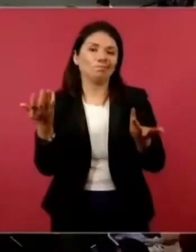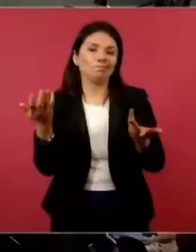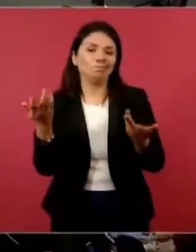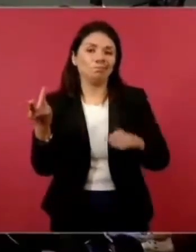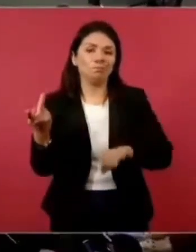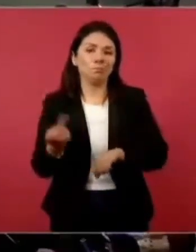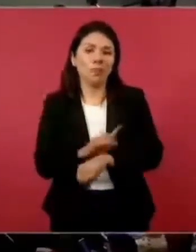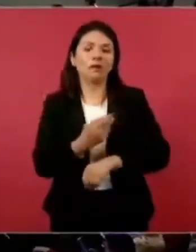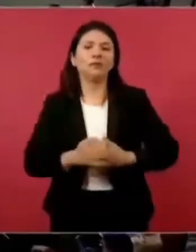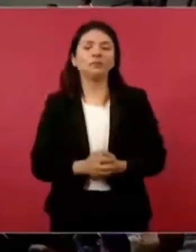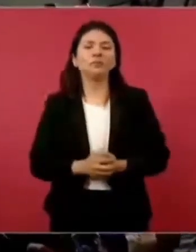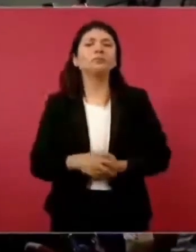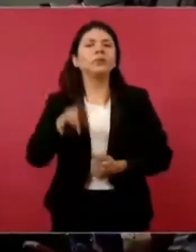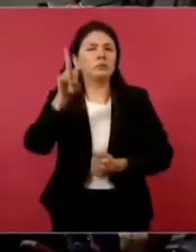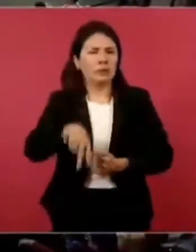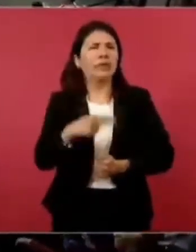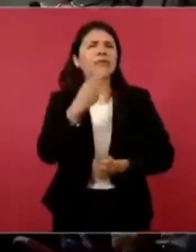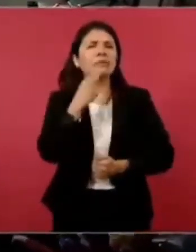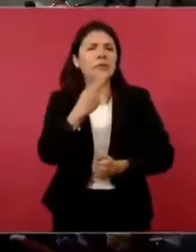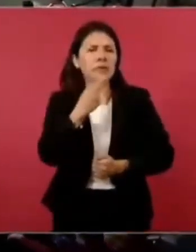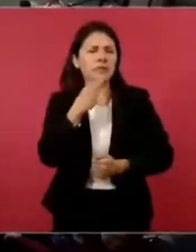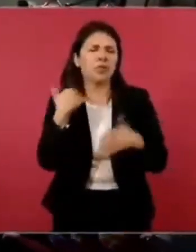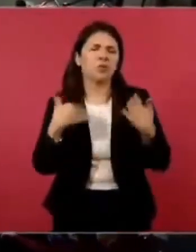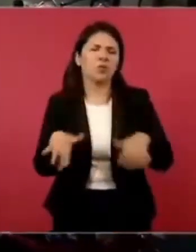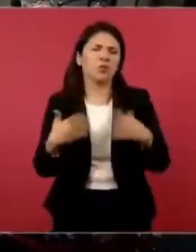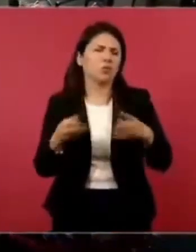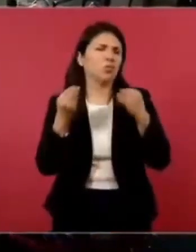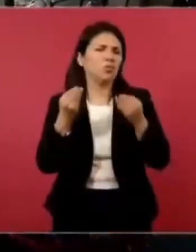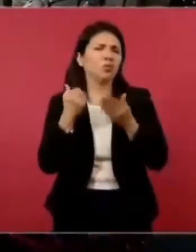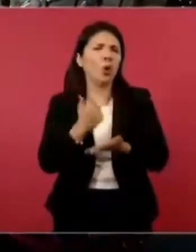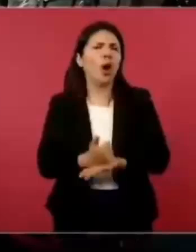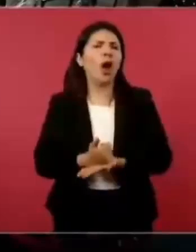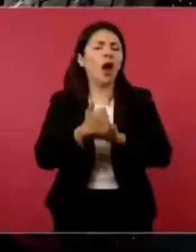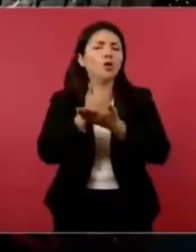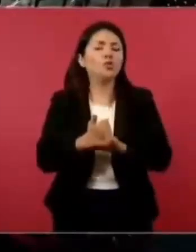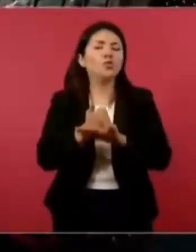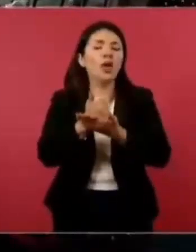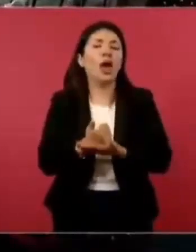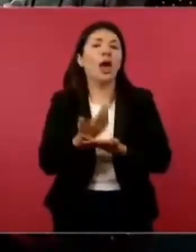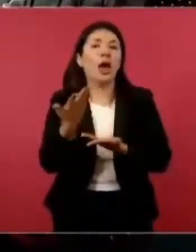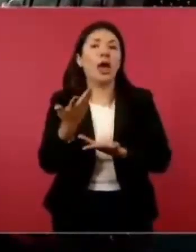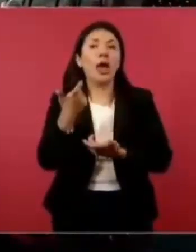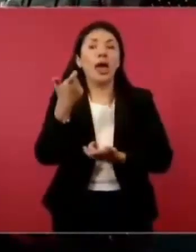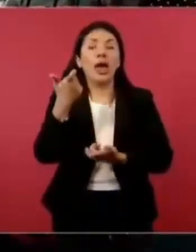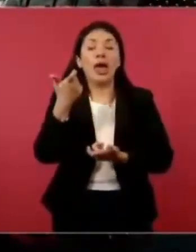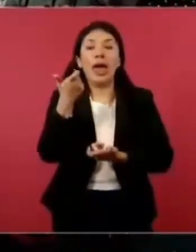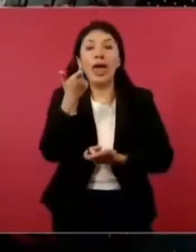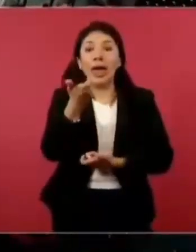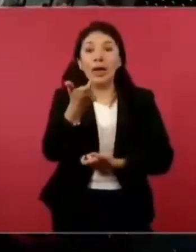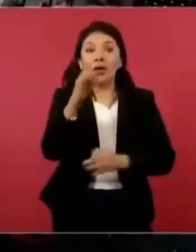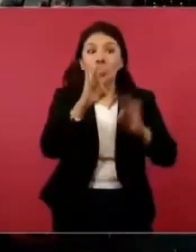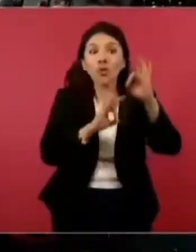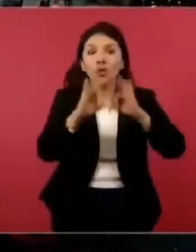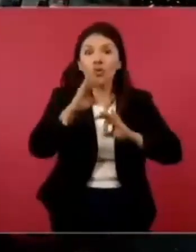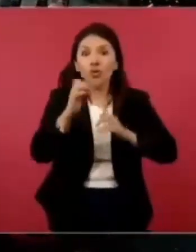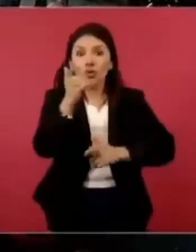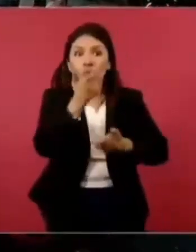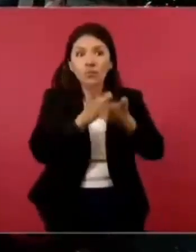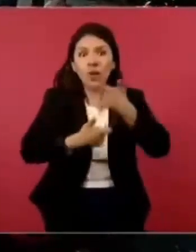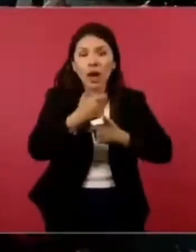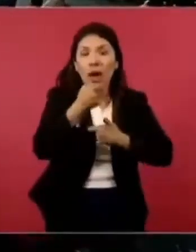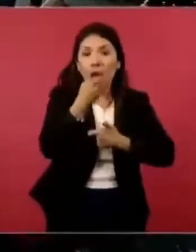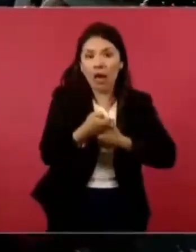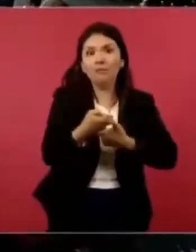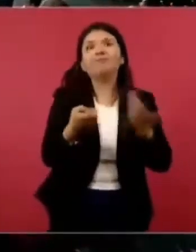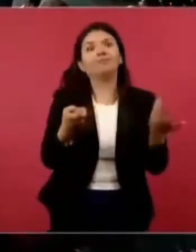Ayuda mucho o ayudó mucho la situación económica, es que no toman en cuenta todo eso.